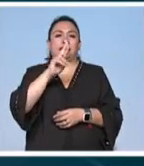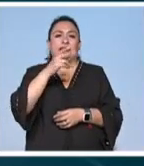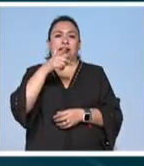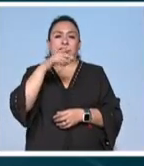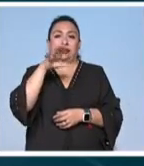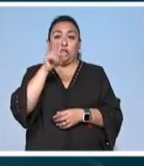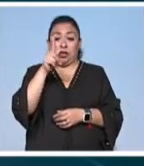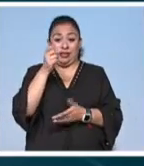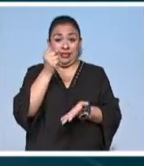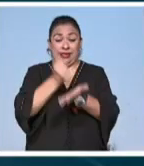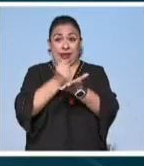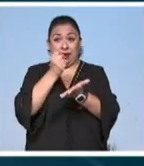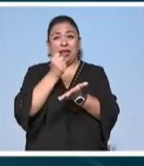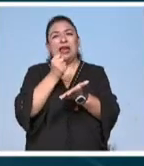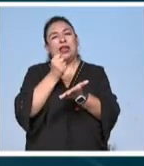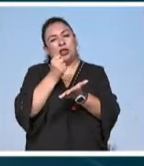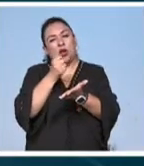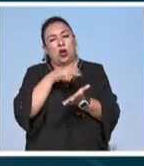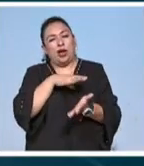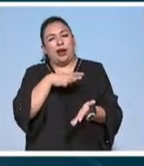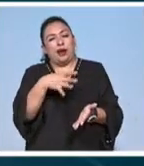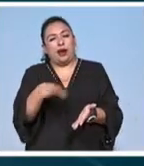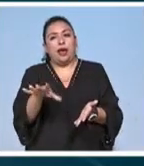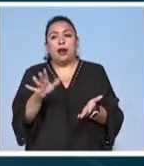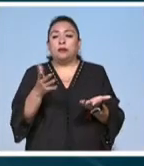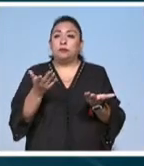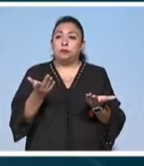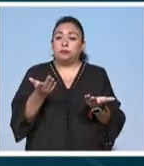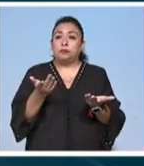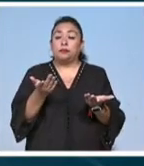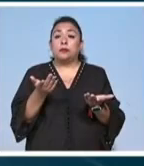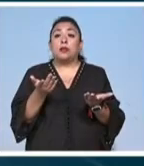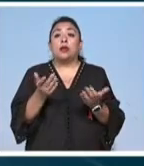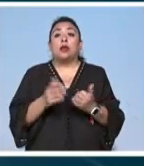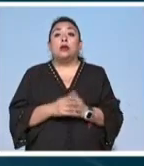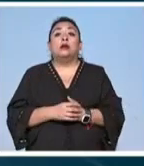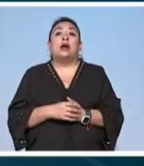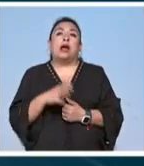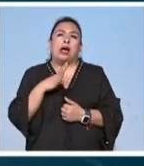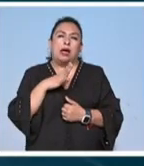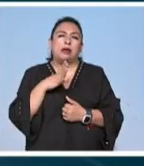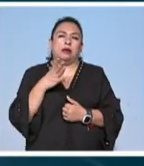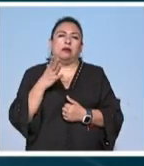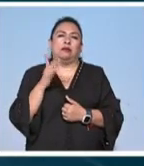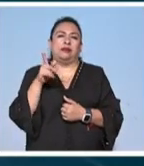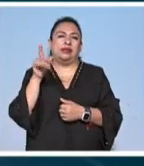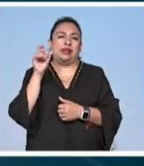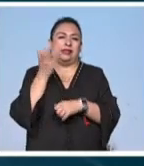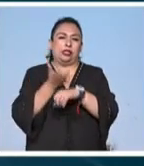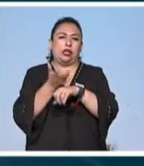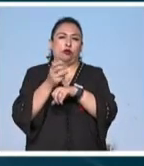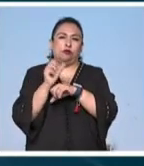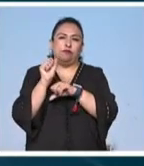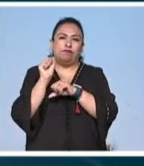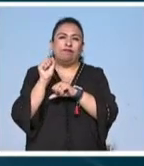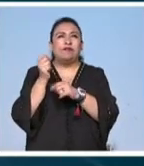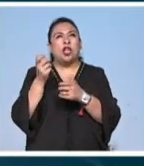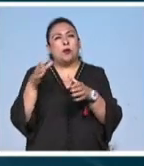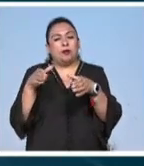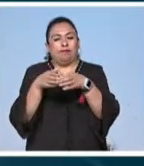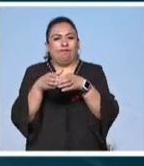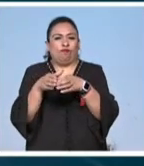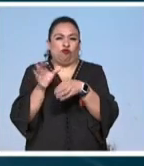este decreto era un poco general y bueno hubo un movimiento en eeuu de senadores